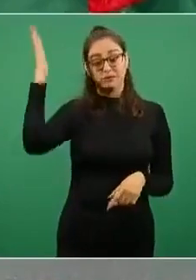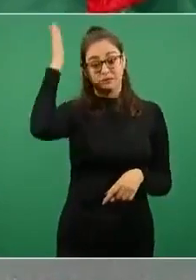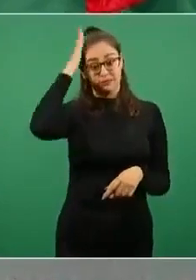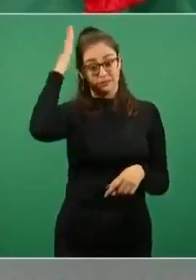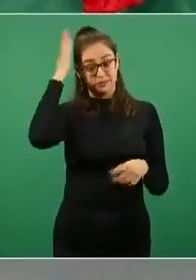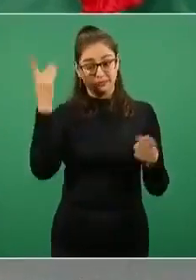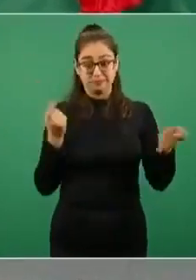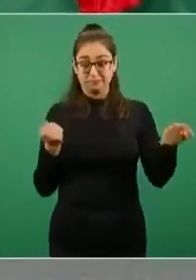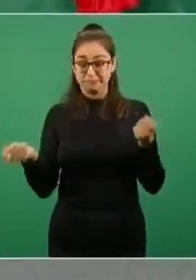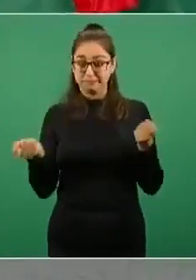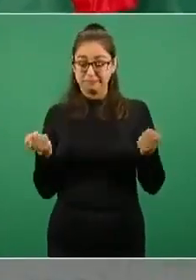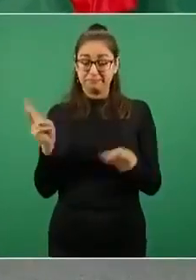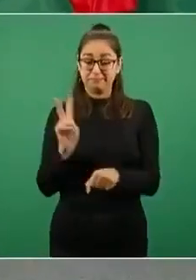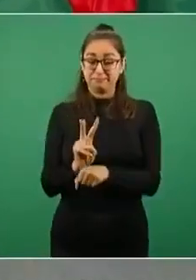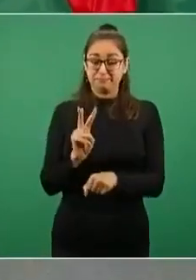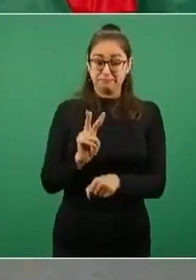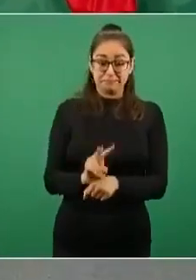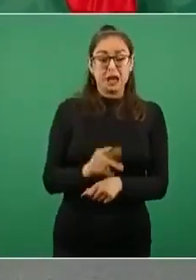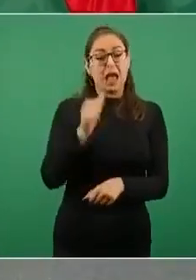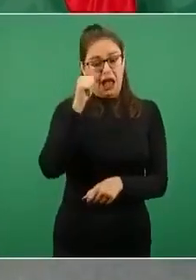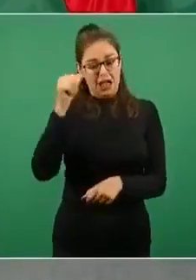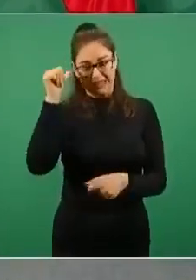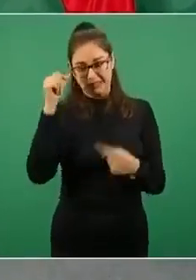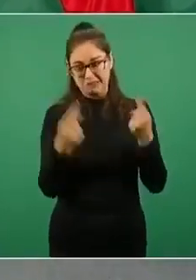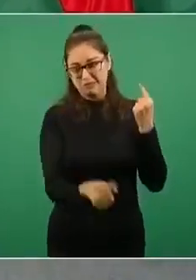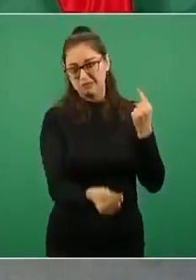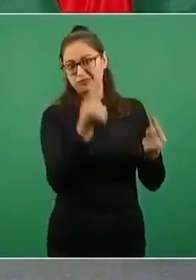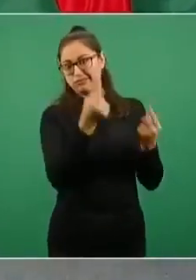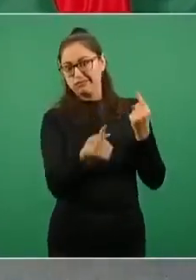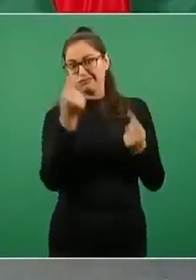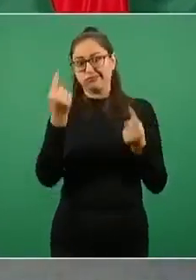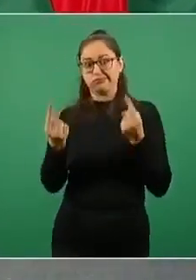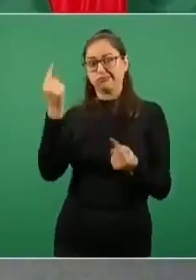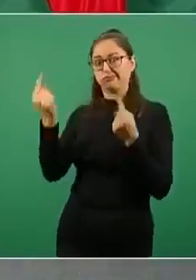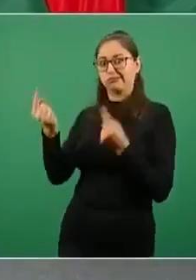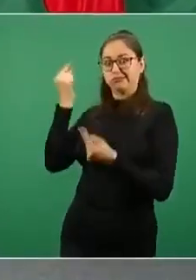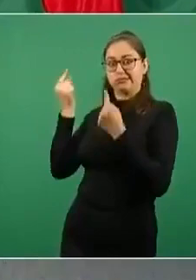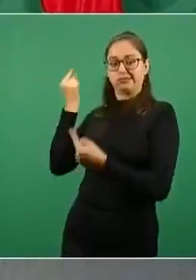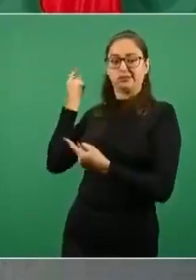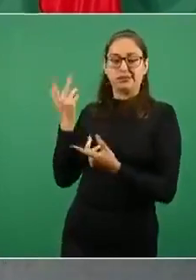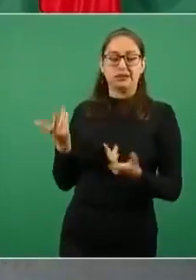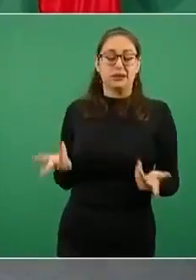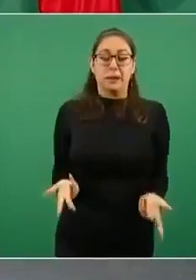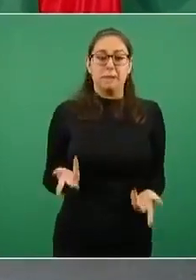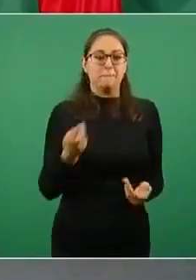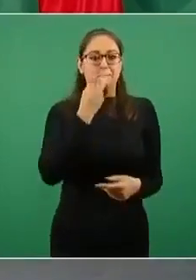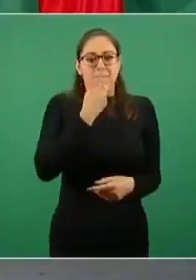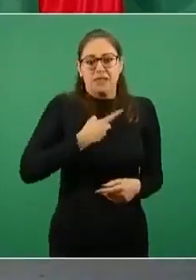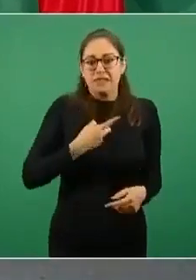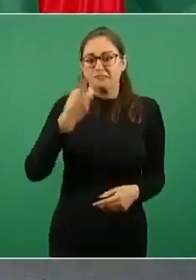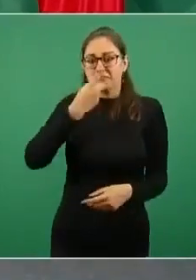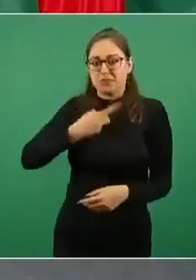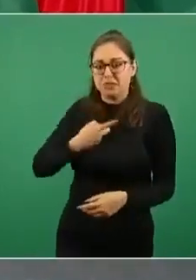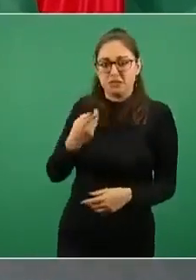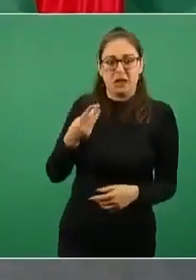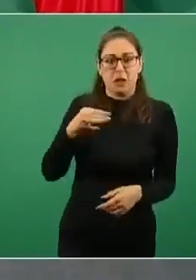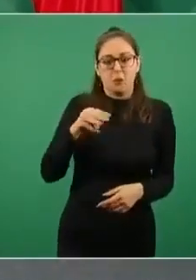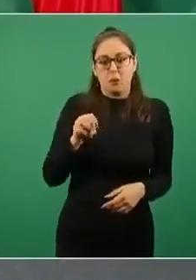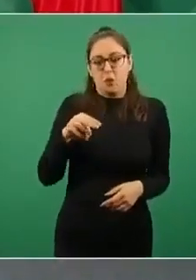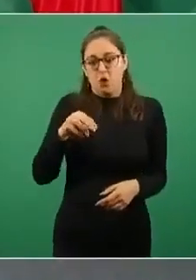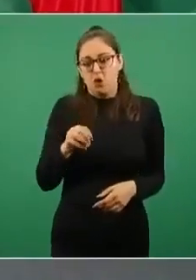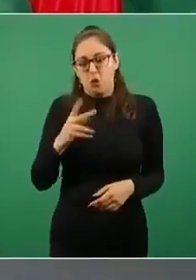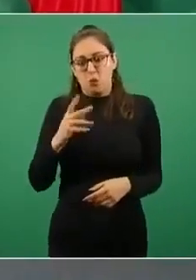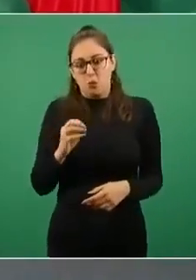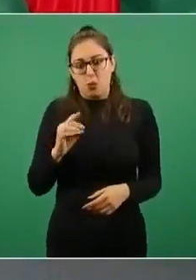porque también me dijeron es que es monopolio. Bueno, ayer todas las, ustedes vieron todas las, digamos, respeto